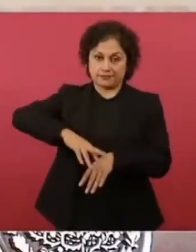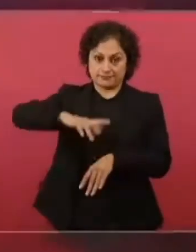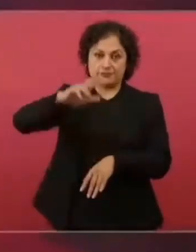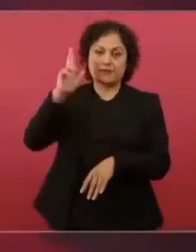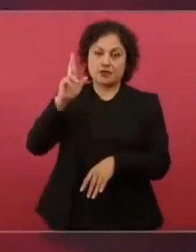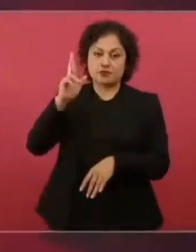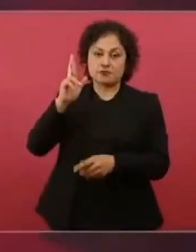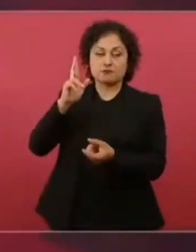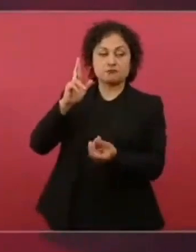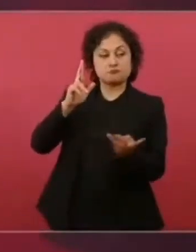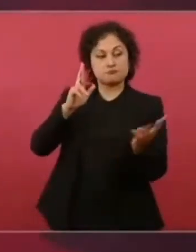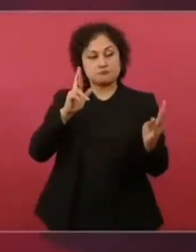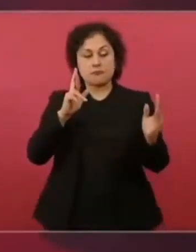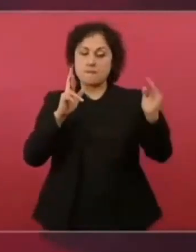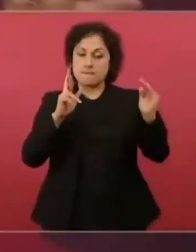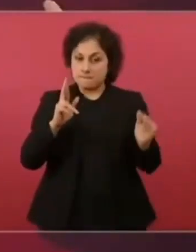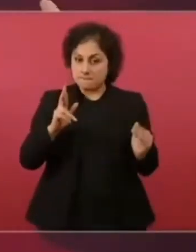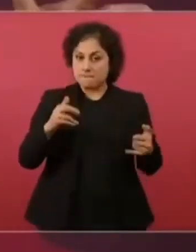que